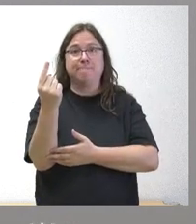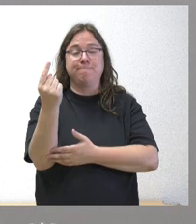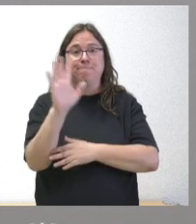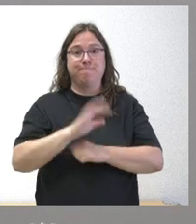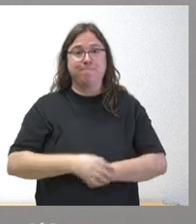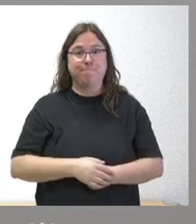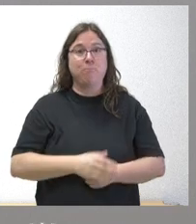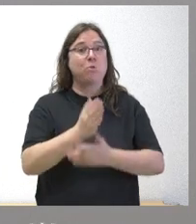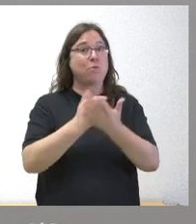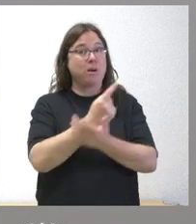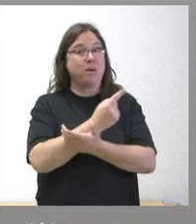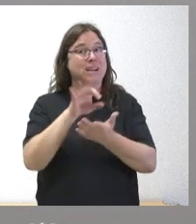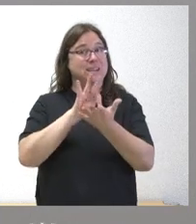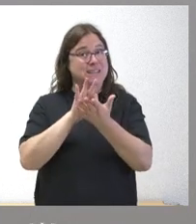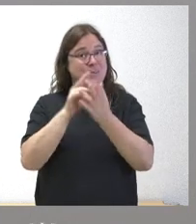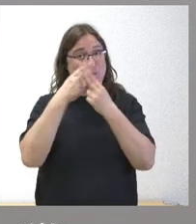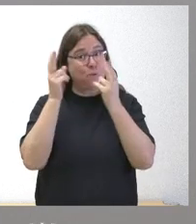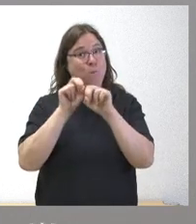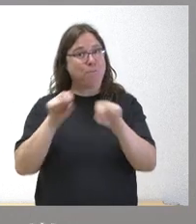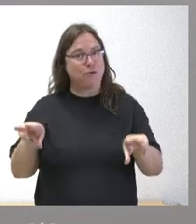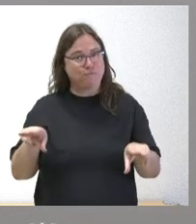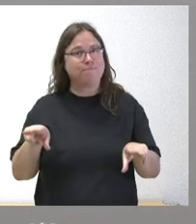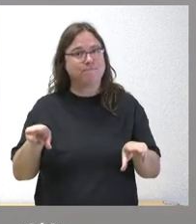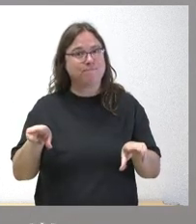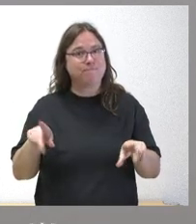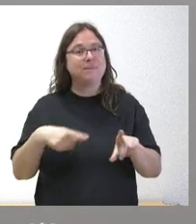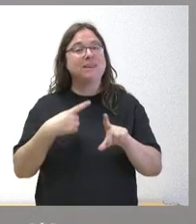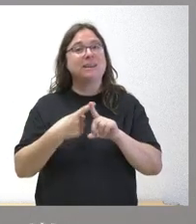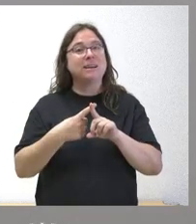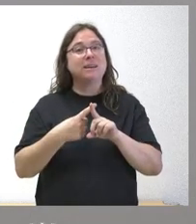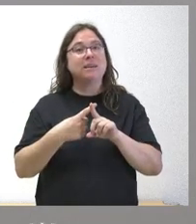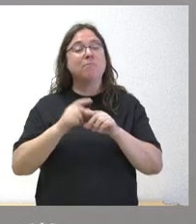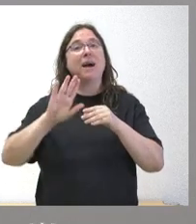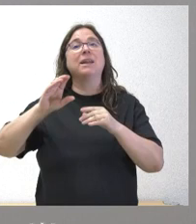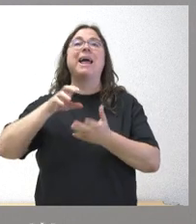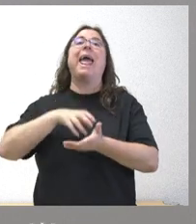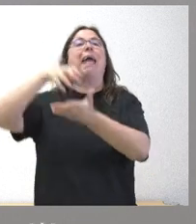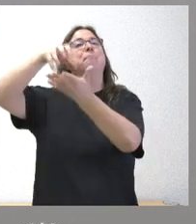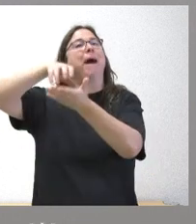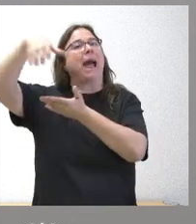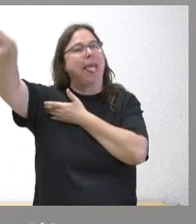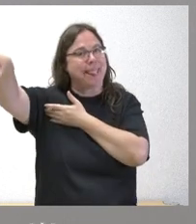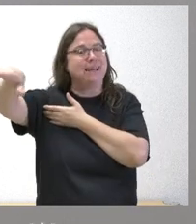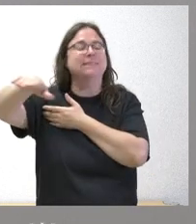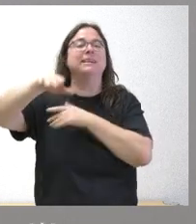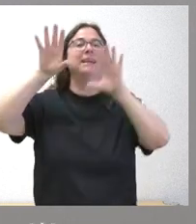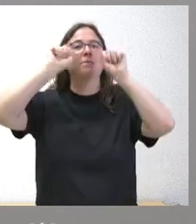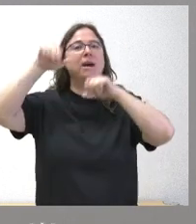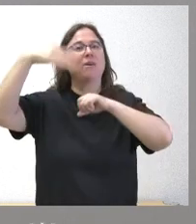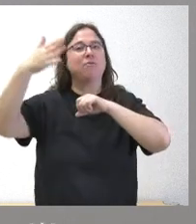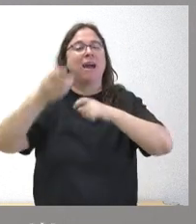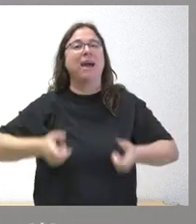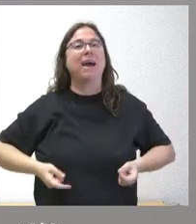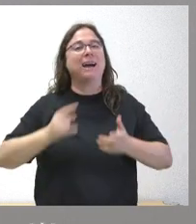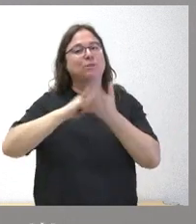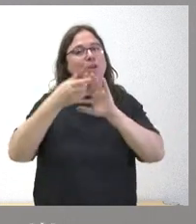que tienen peores servicios públicos que las nuestras y tienen embajadas en el exterior y tienen gastos para proyectos separatistas